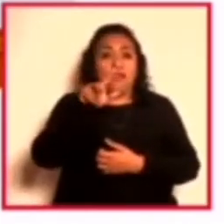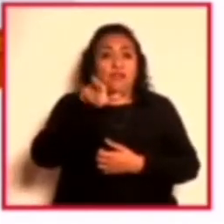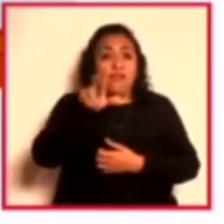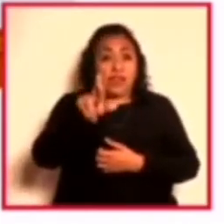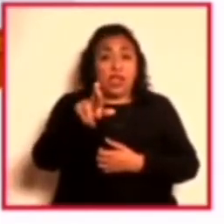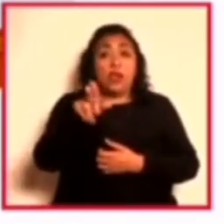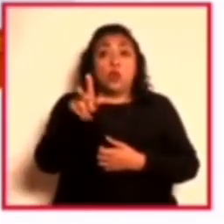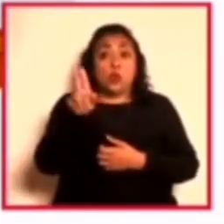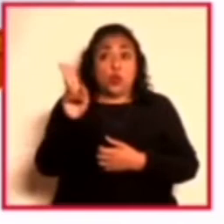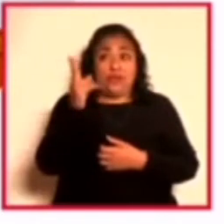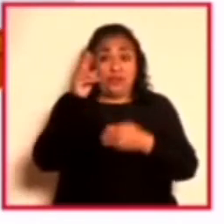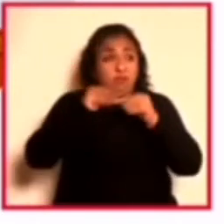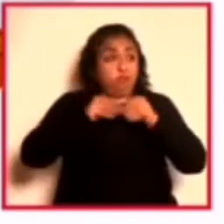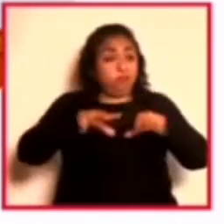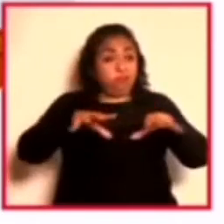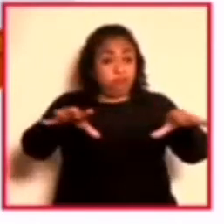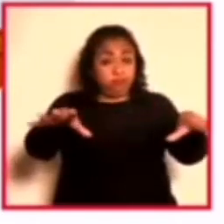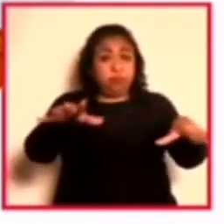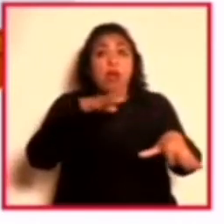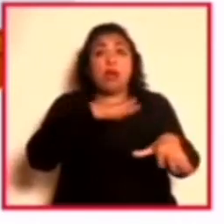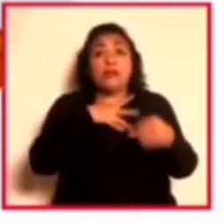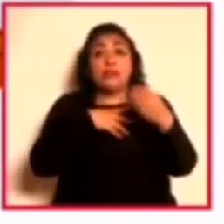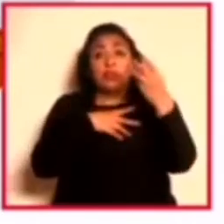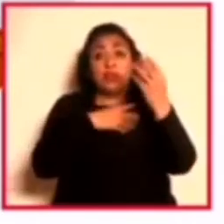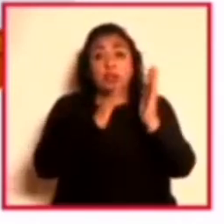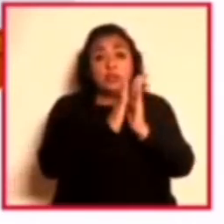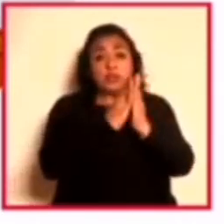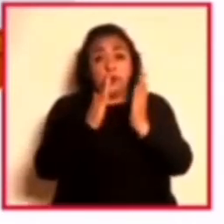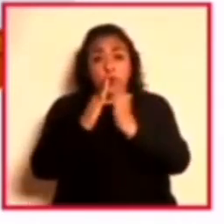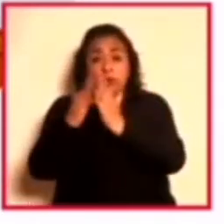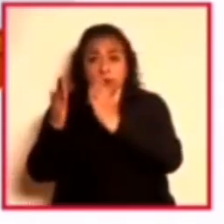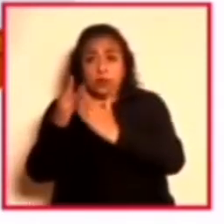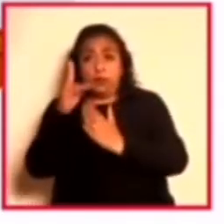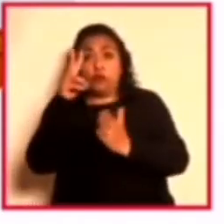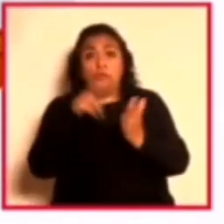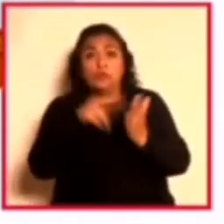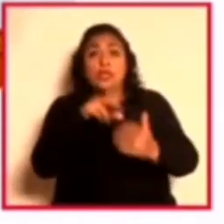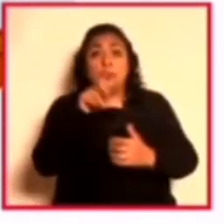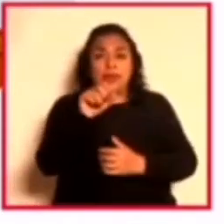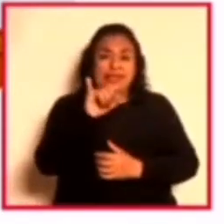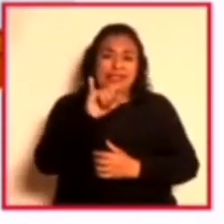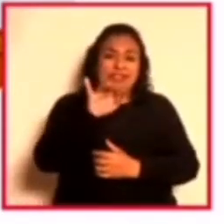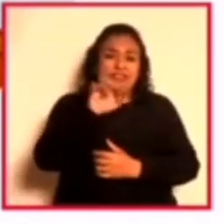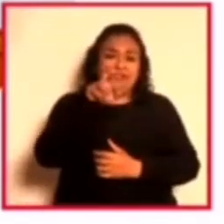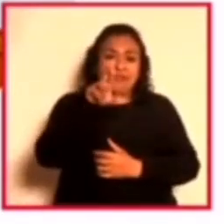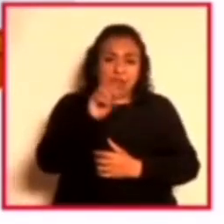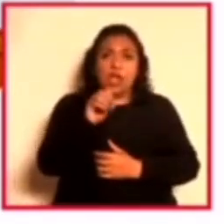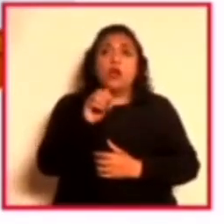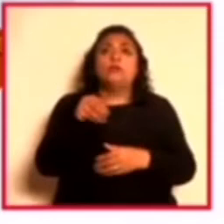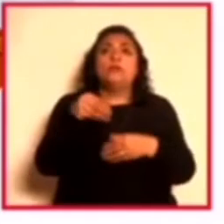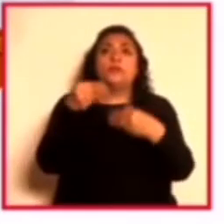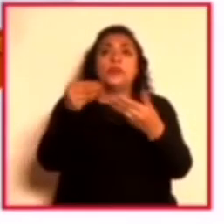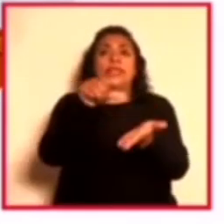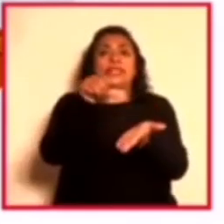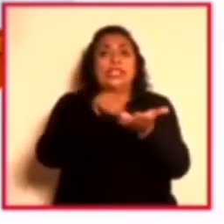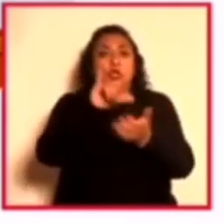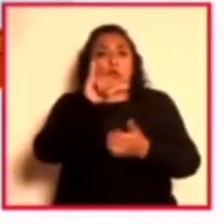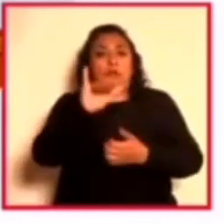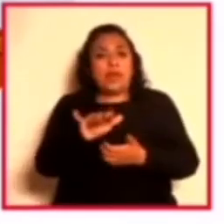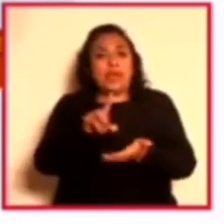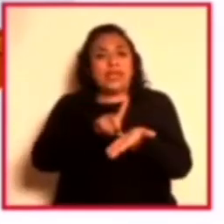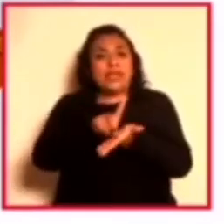difundido este fondo y ha publicado tres libros. En el 2020, la Ibero cedió al centro de la imagen los derechos de